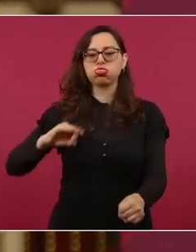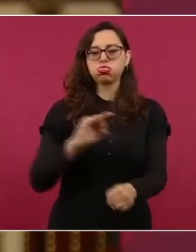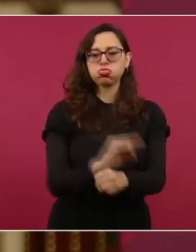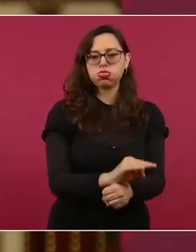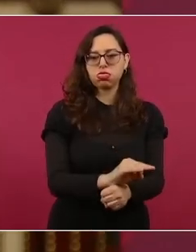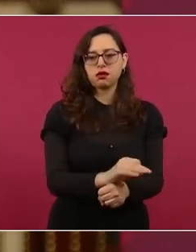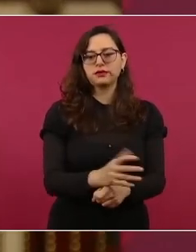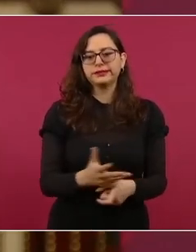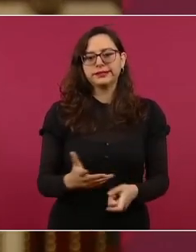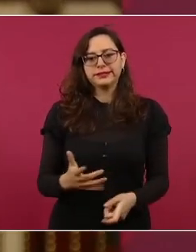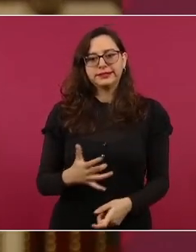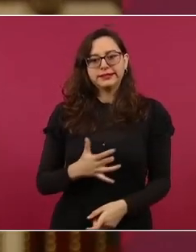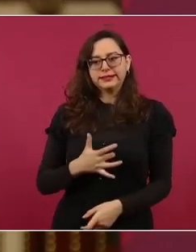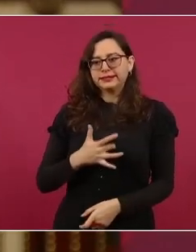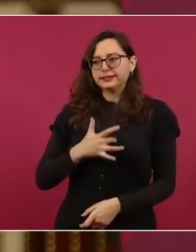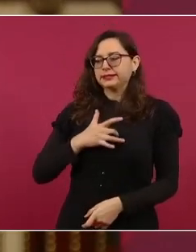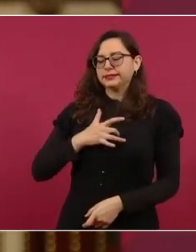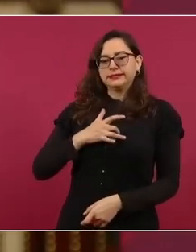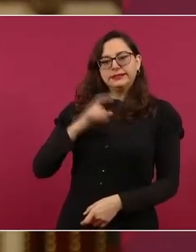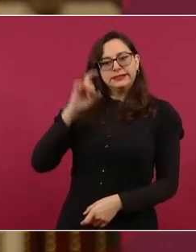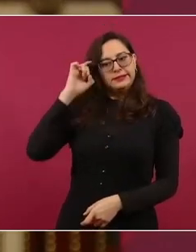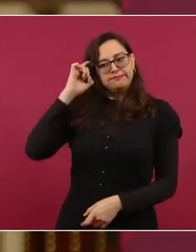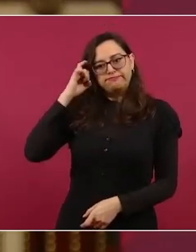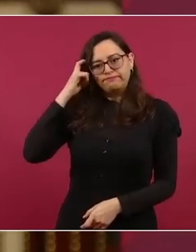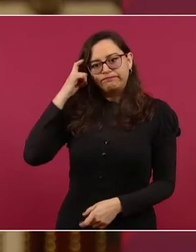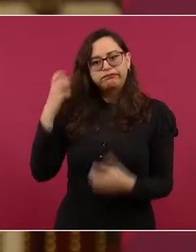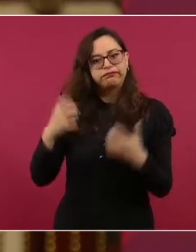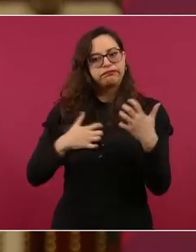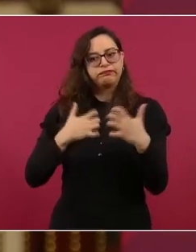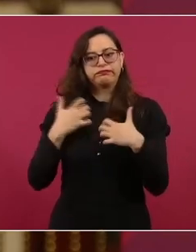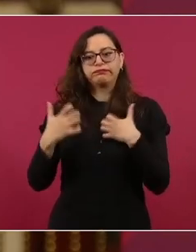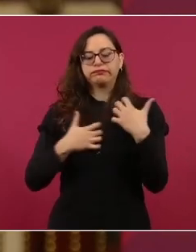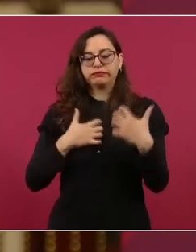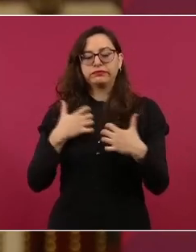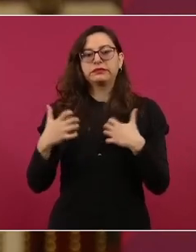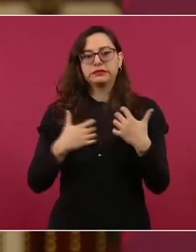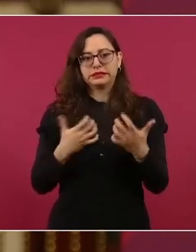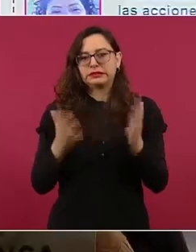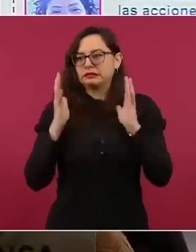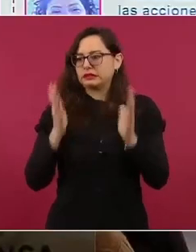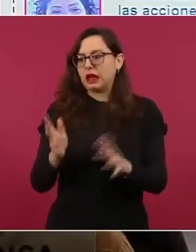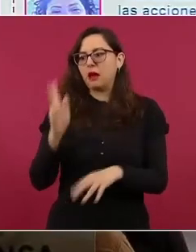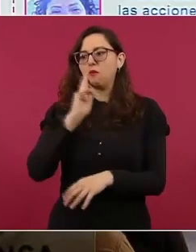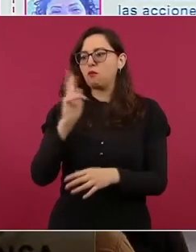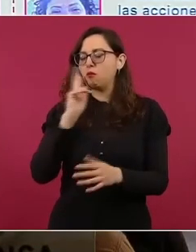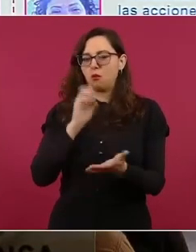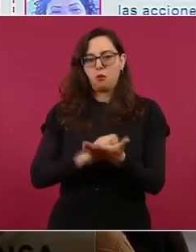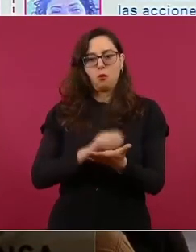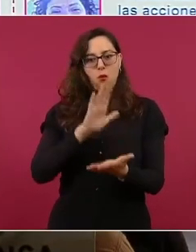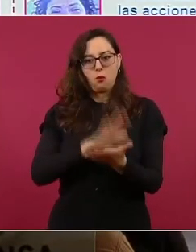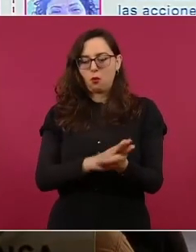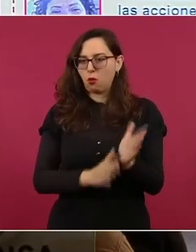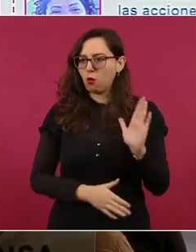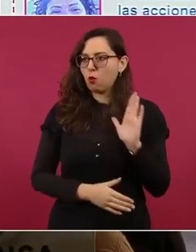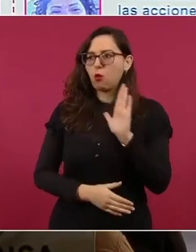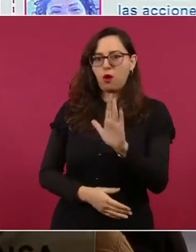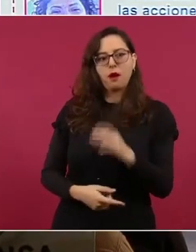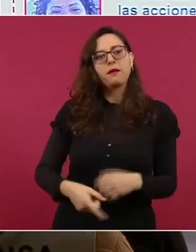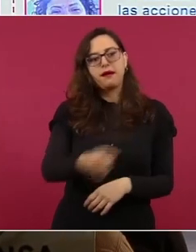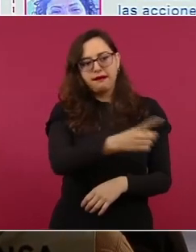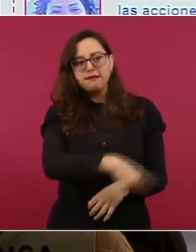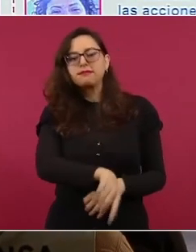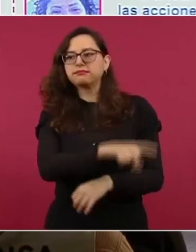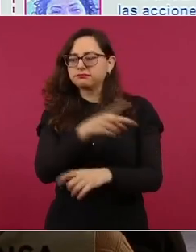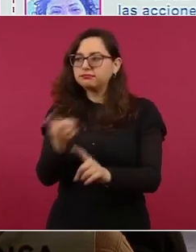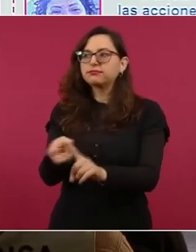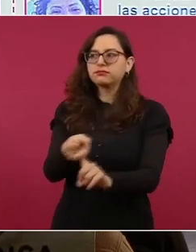está aprobado ya y sentenciada las personas presuntas ya sentenciadas como responsable. Entonces, aquí el